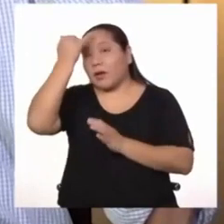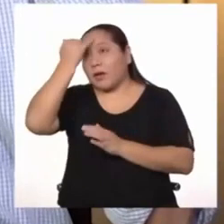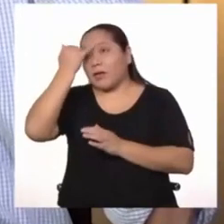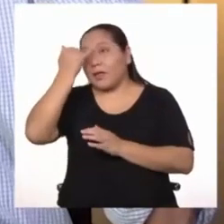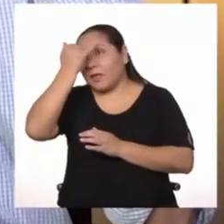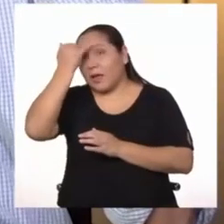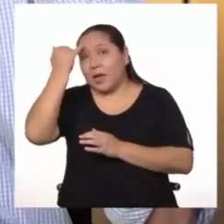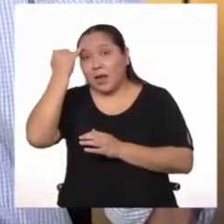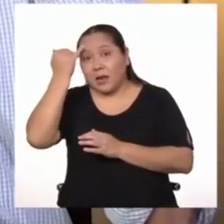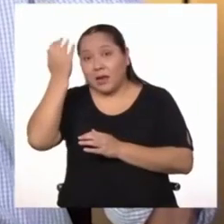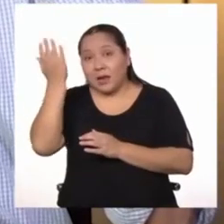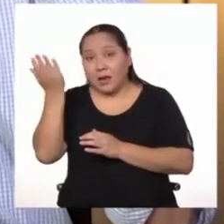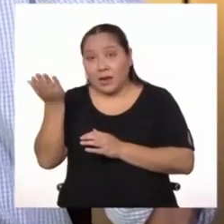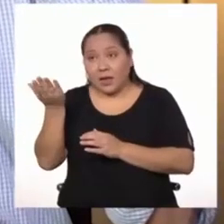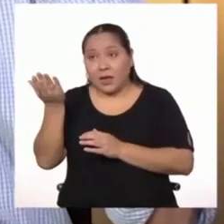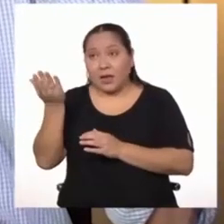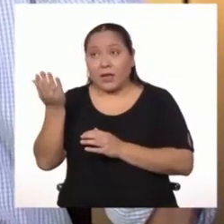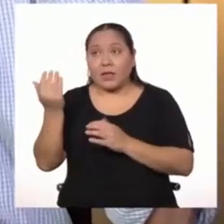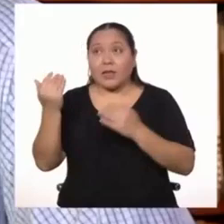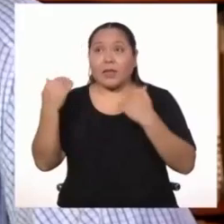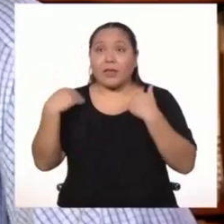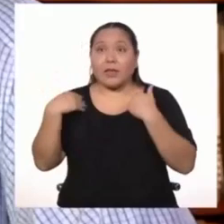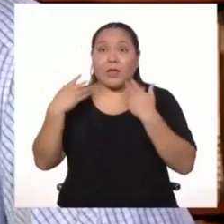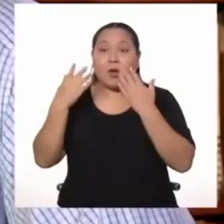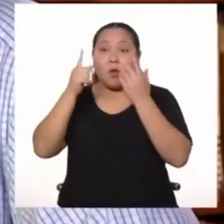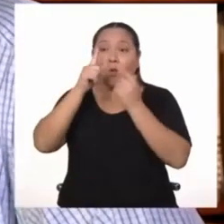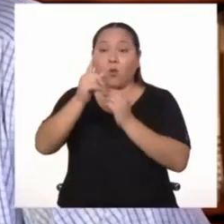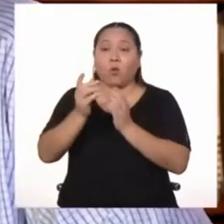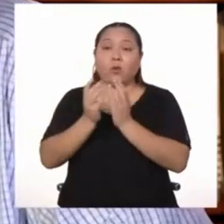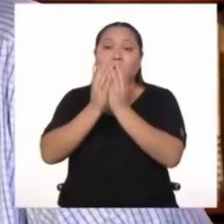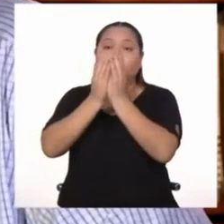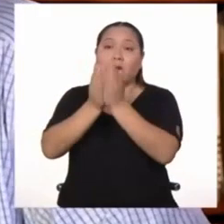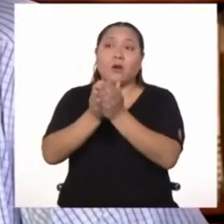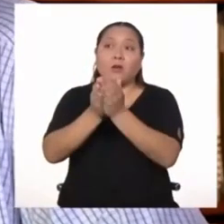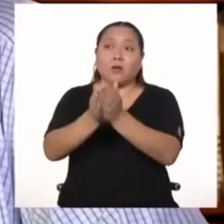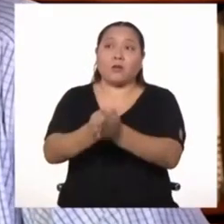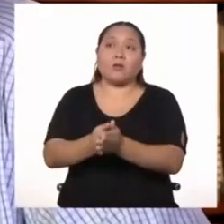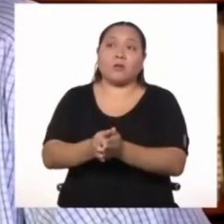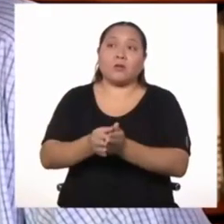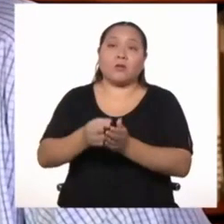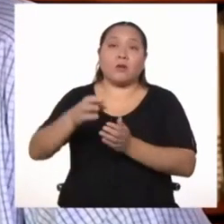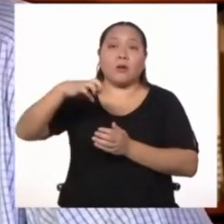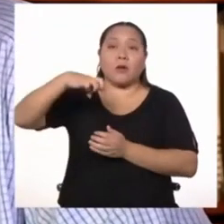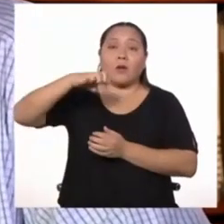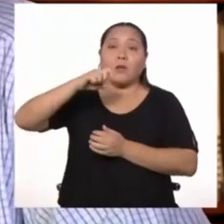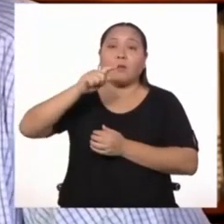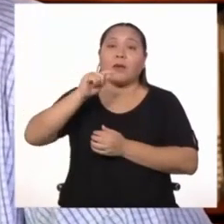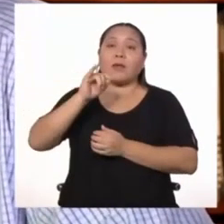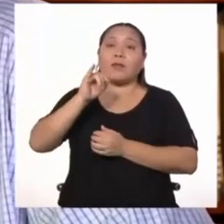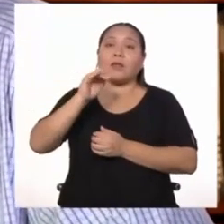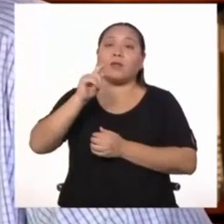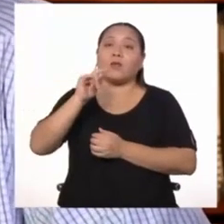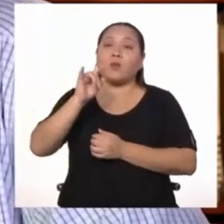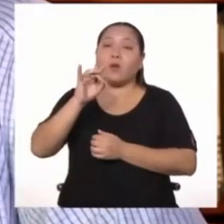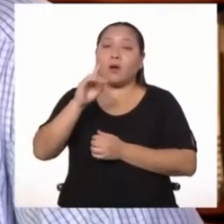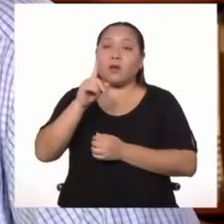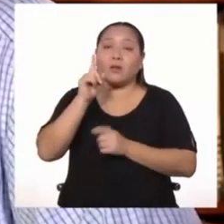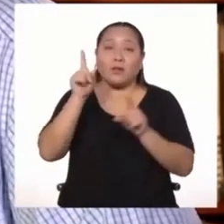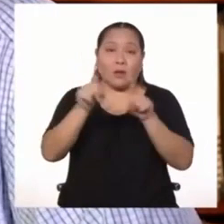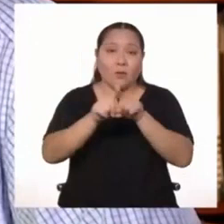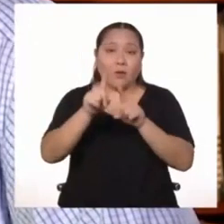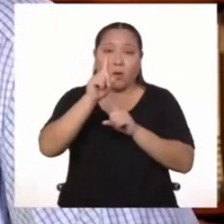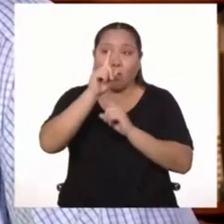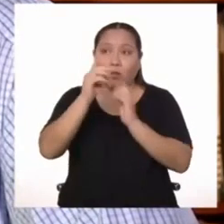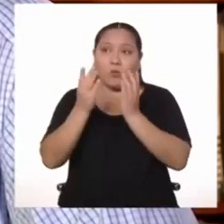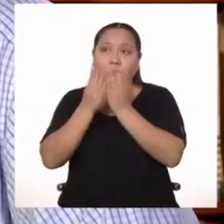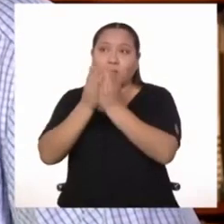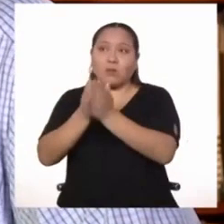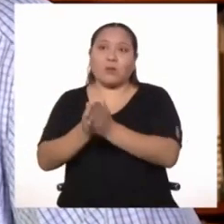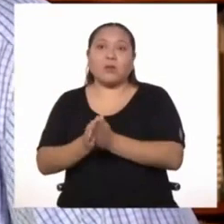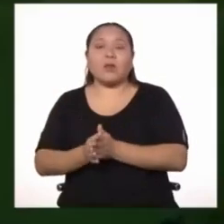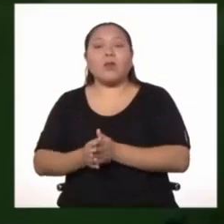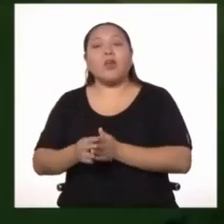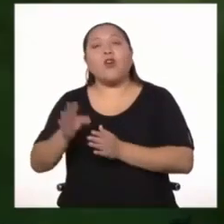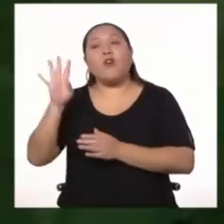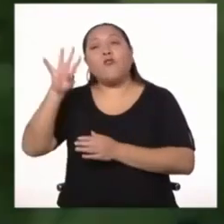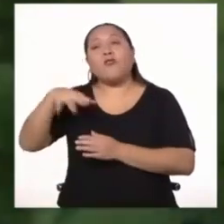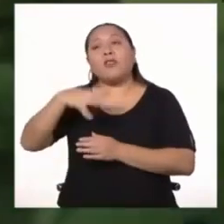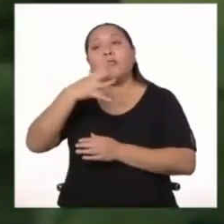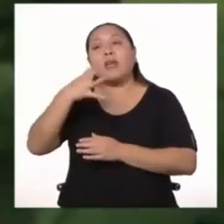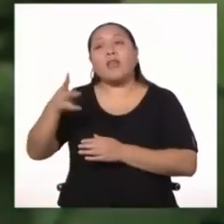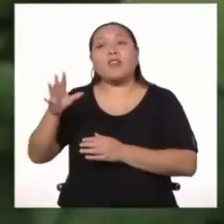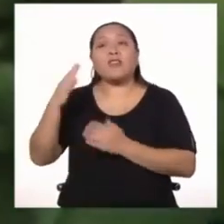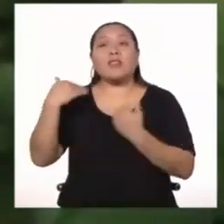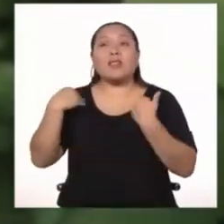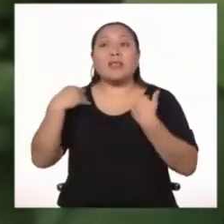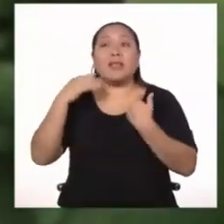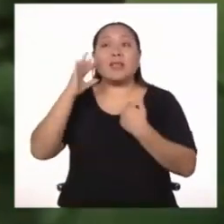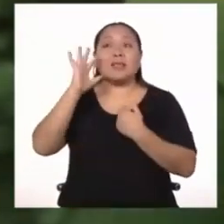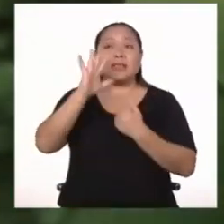una corbeta, lo mismo que Petitoire, tenía un solo buque, y los británicos tenían por lo menos cinco al